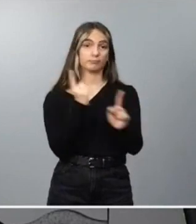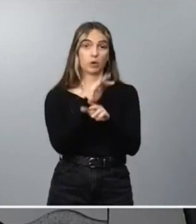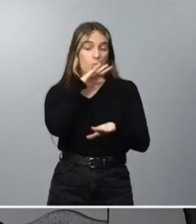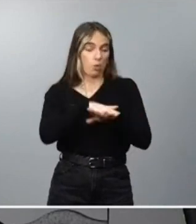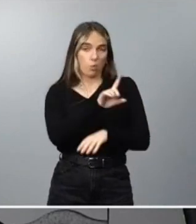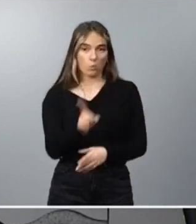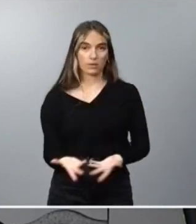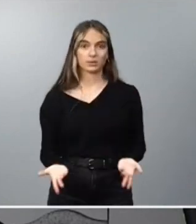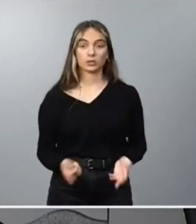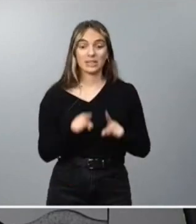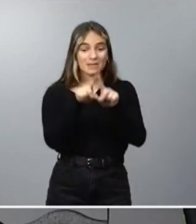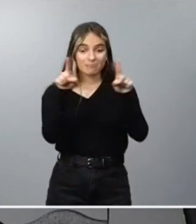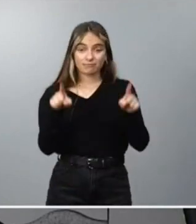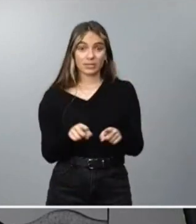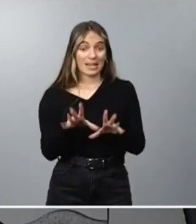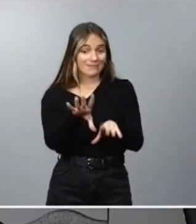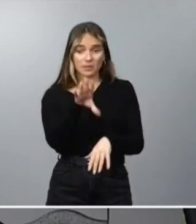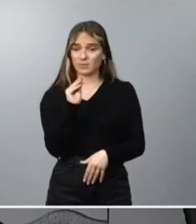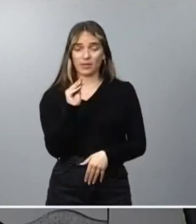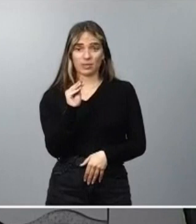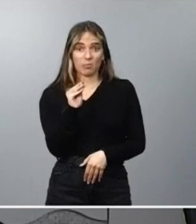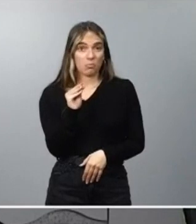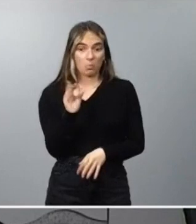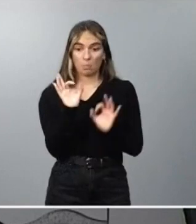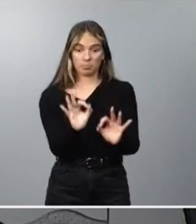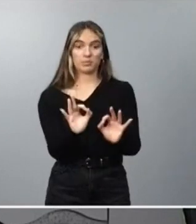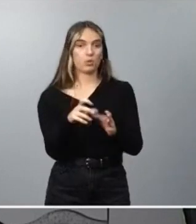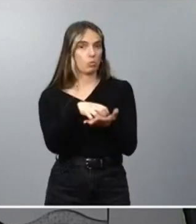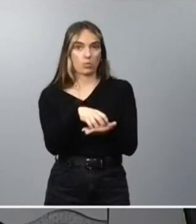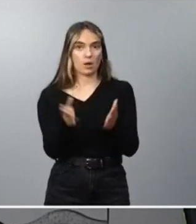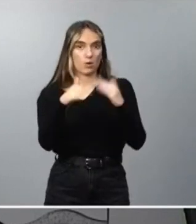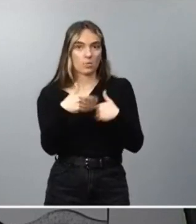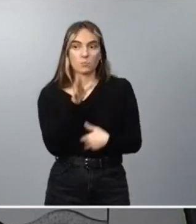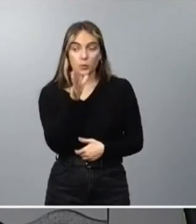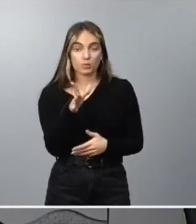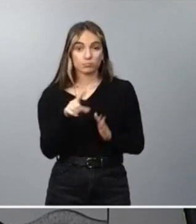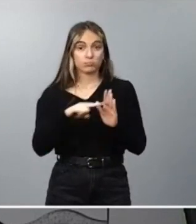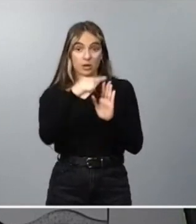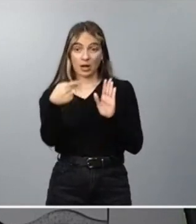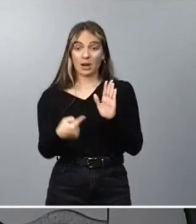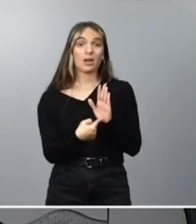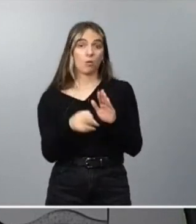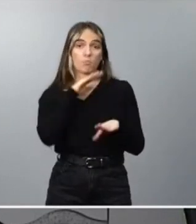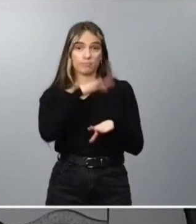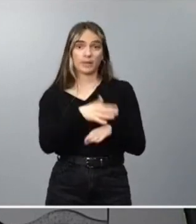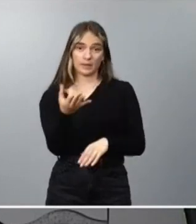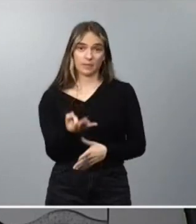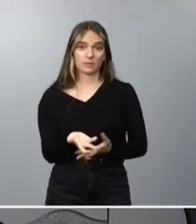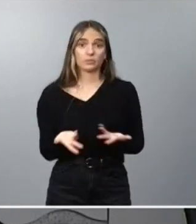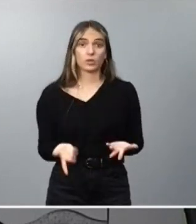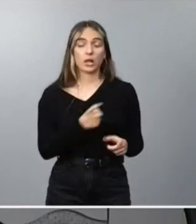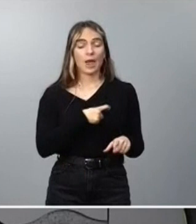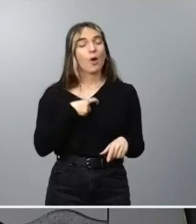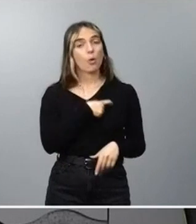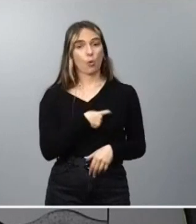interpretación alguno, ni duda, porque lo que corresponde es ejecutar la sentencia y a la comisión le corresponde,